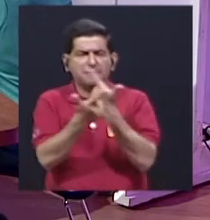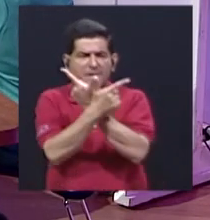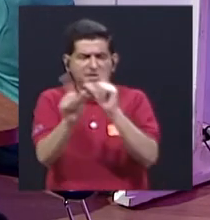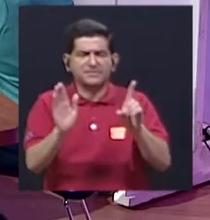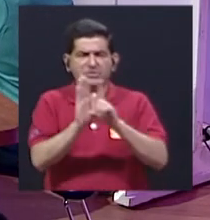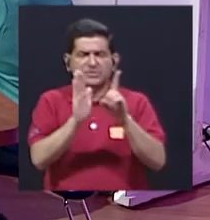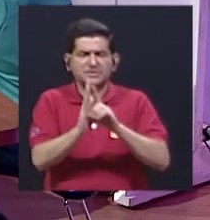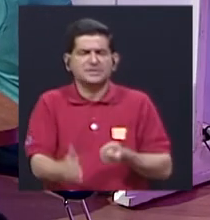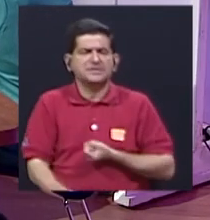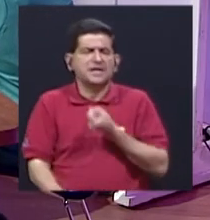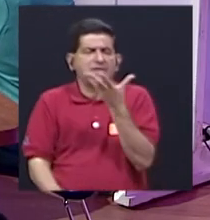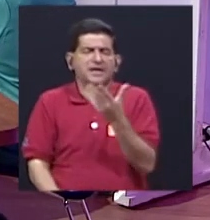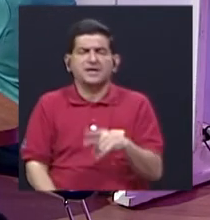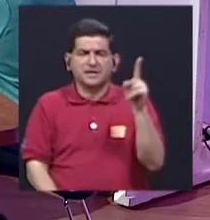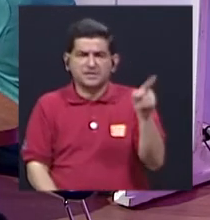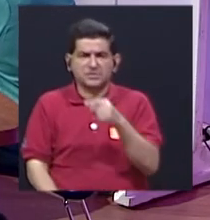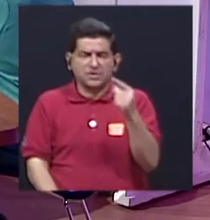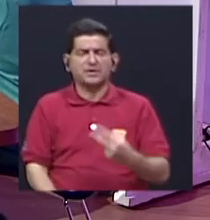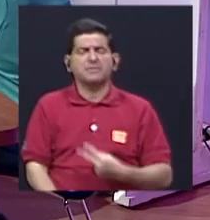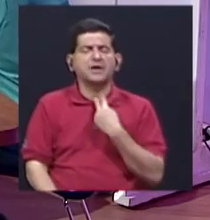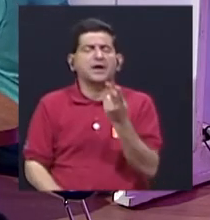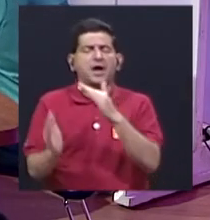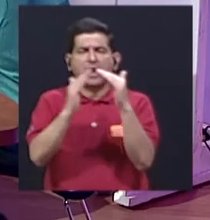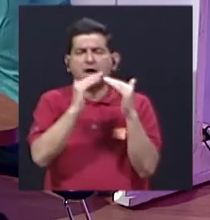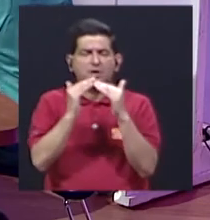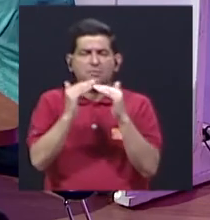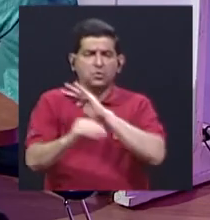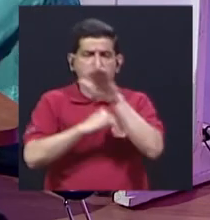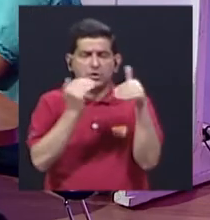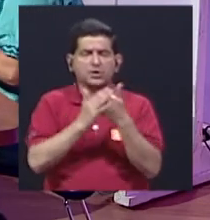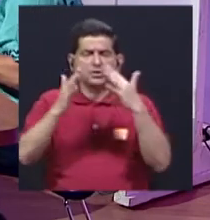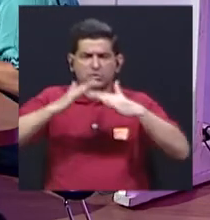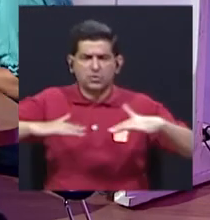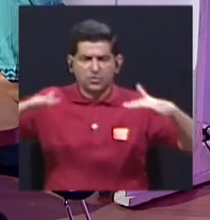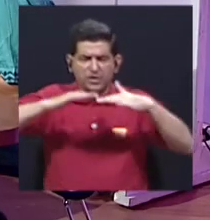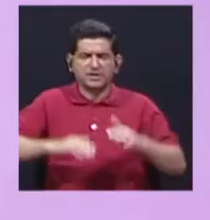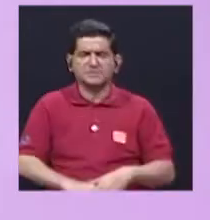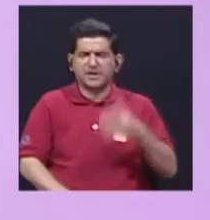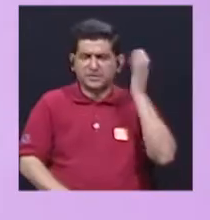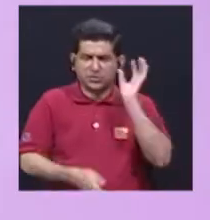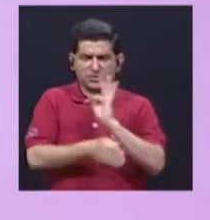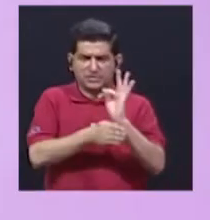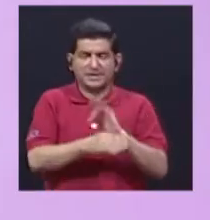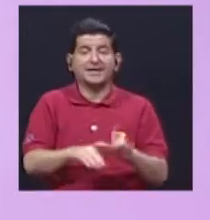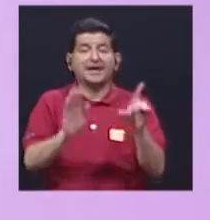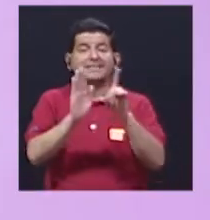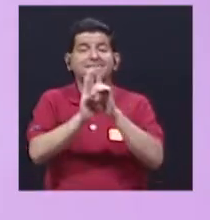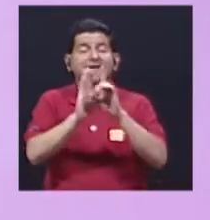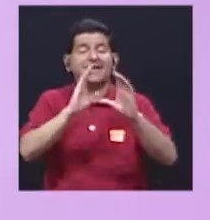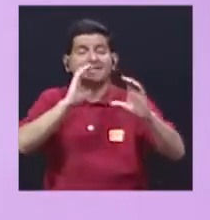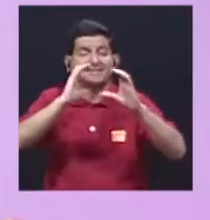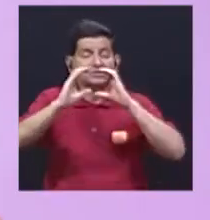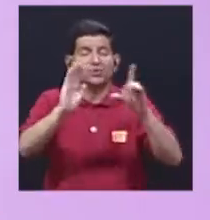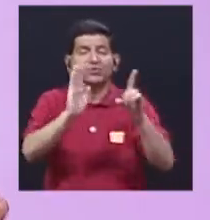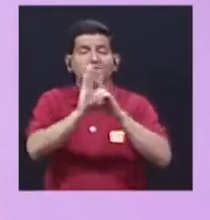de los derechos de expresión ha sido quitarle la voz al pueblo y todos los espectros televisivos y de radio. El derecho a la comunicación es un derecho que permite el